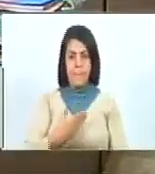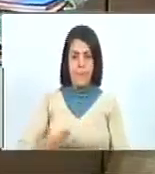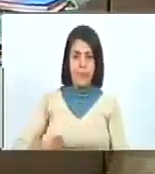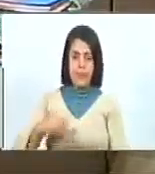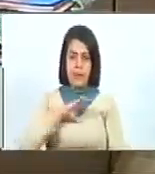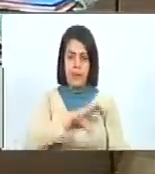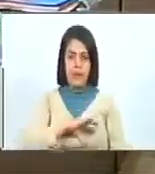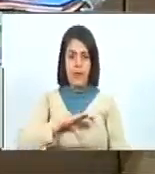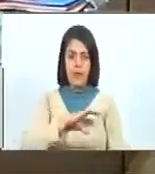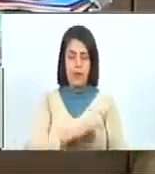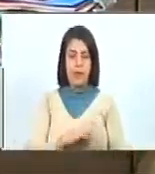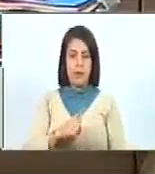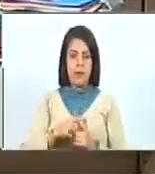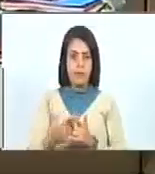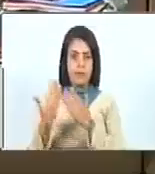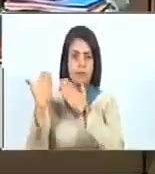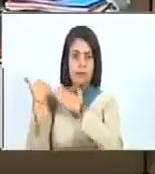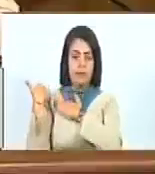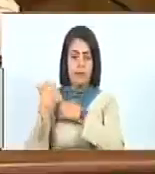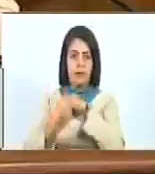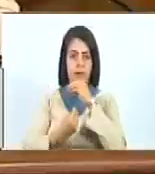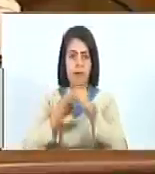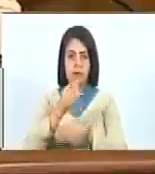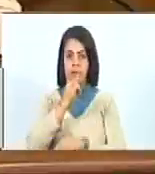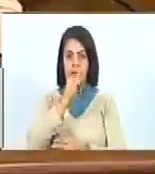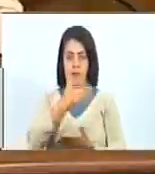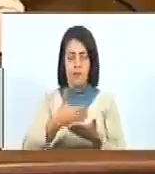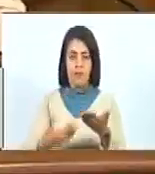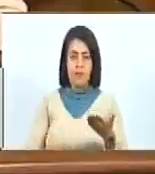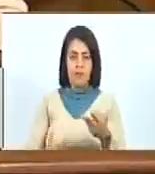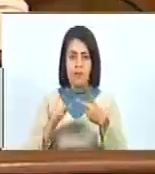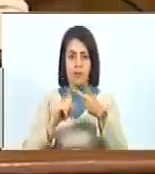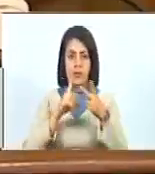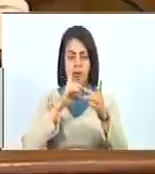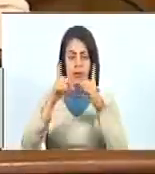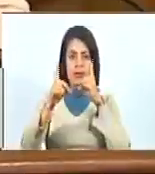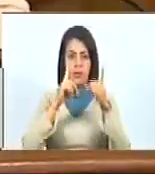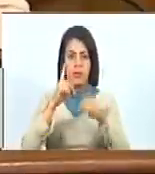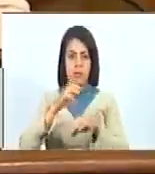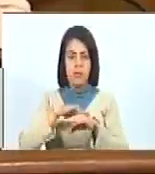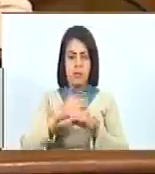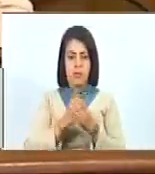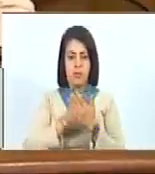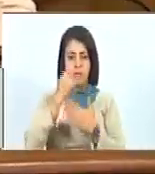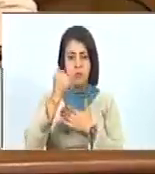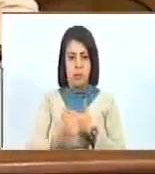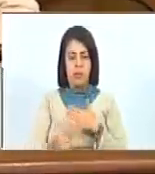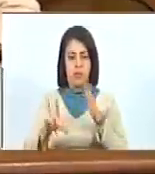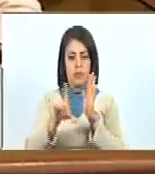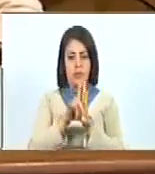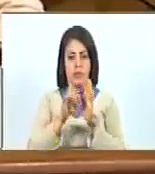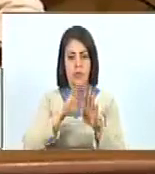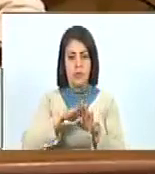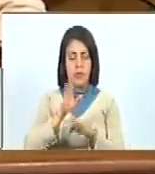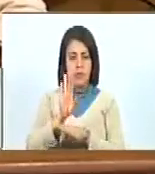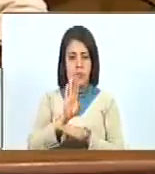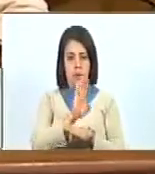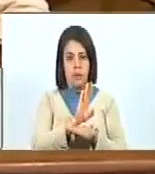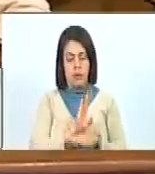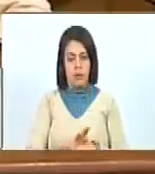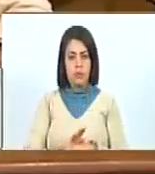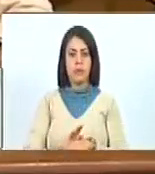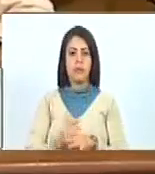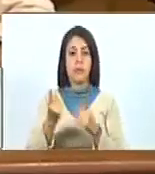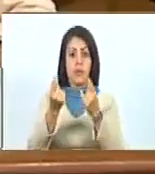de la Comisión Mixta, encargada de elaborar el informe para la segunda discusión del proyecto de ley para la protección de